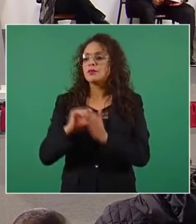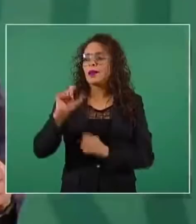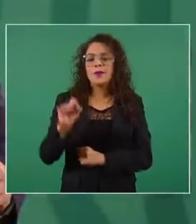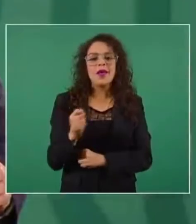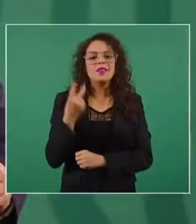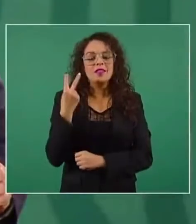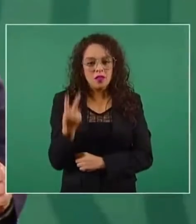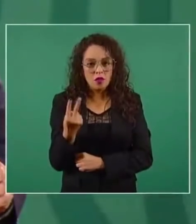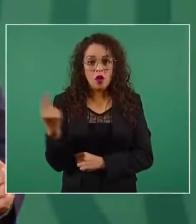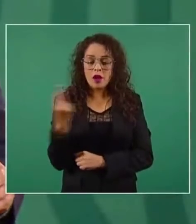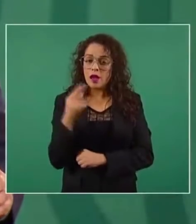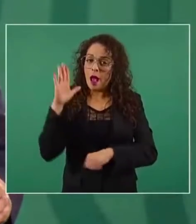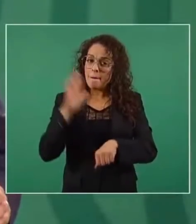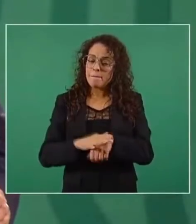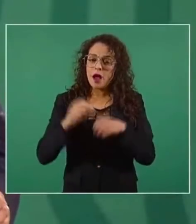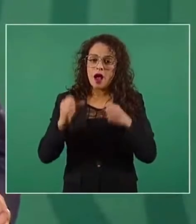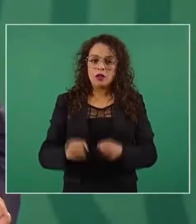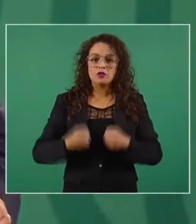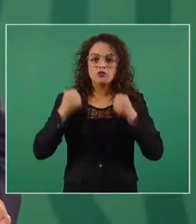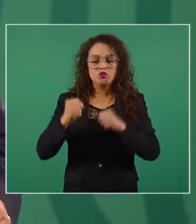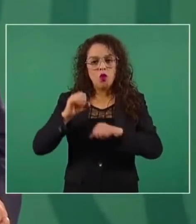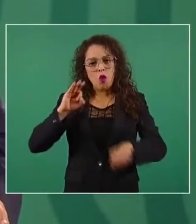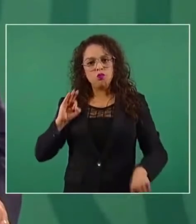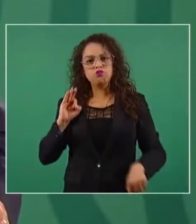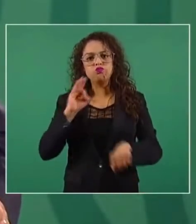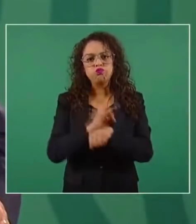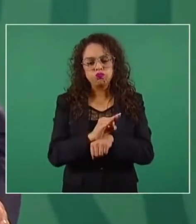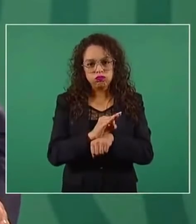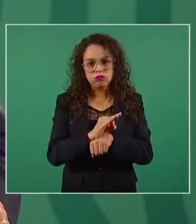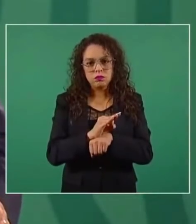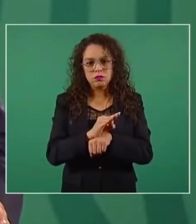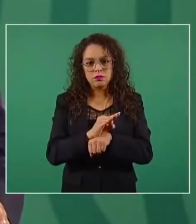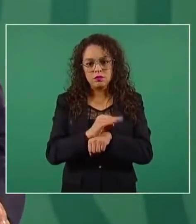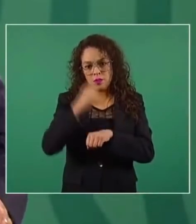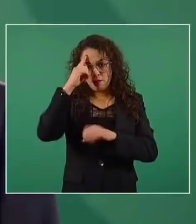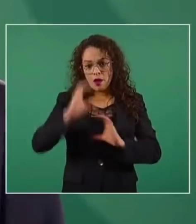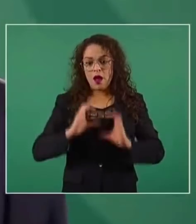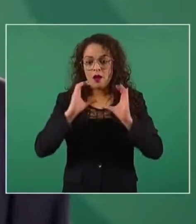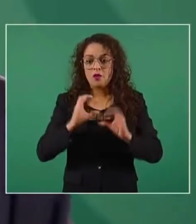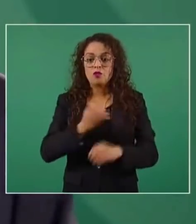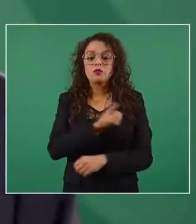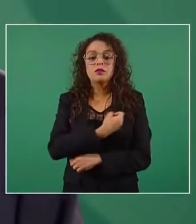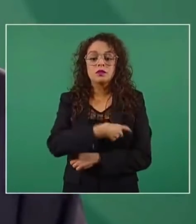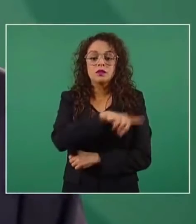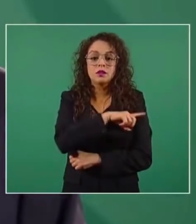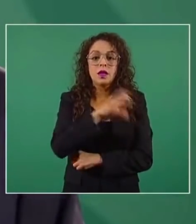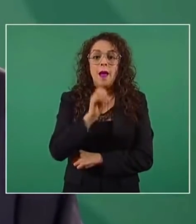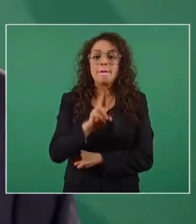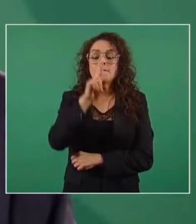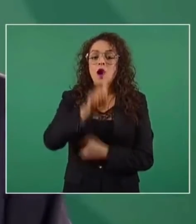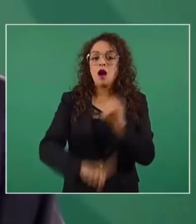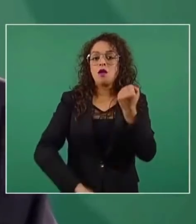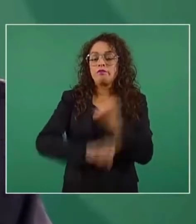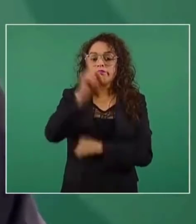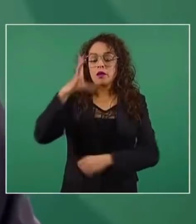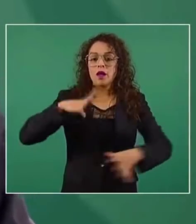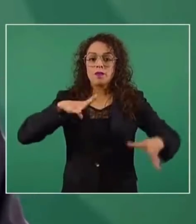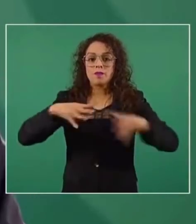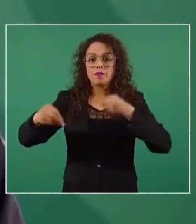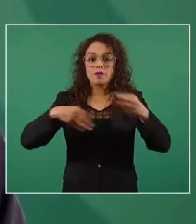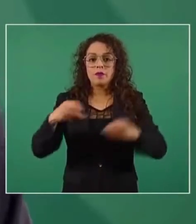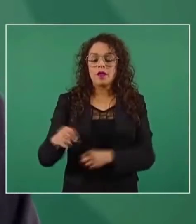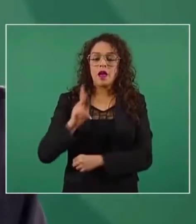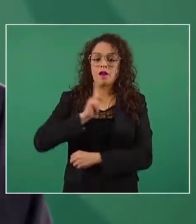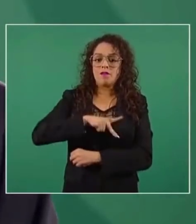medidas de protección e higiene ante la pandemia que ha ocasionado el virus SARS-CoV-2, COVID